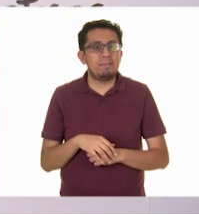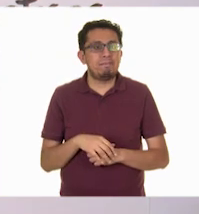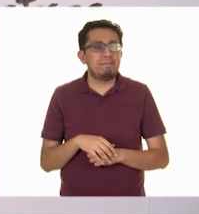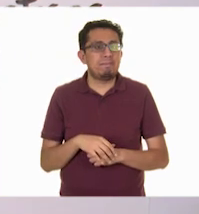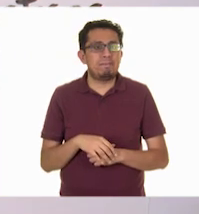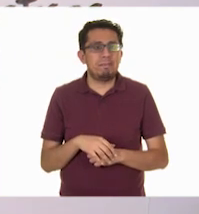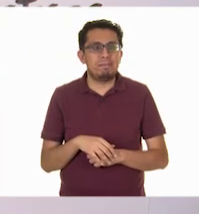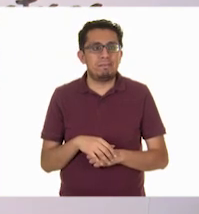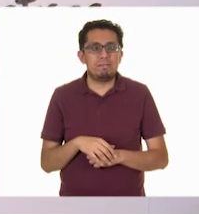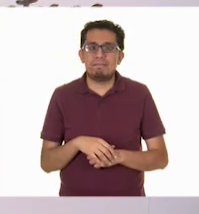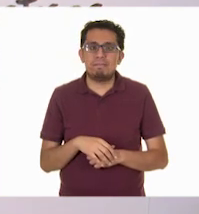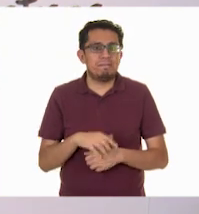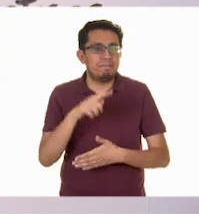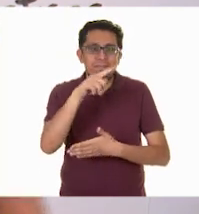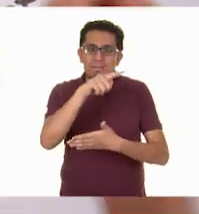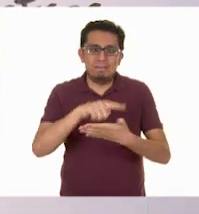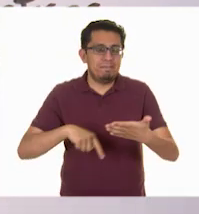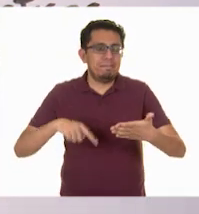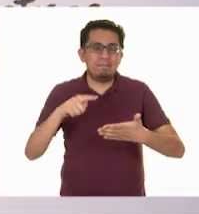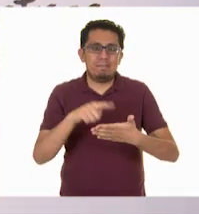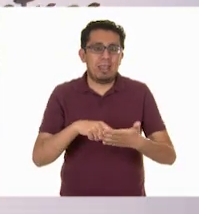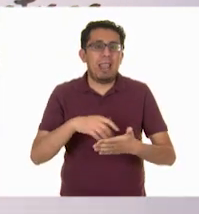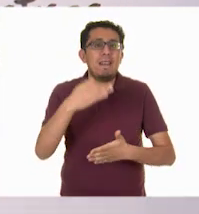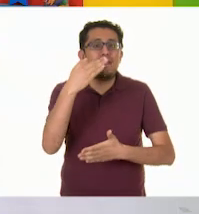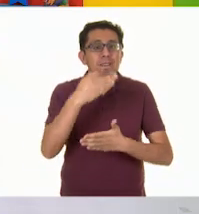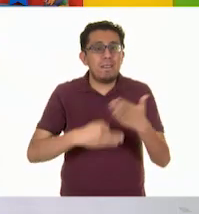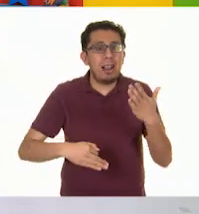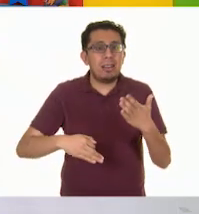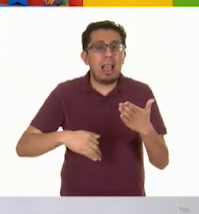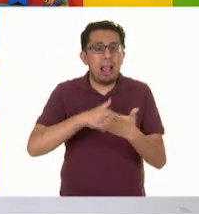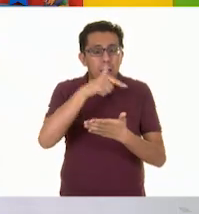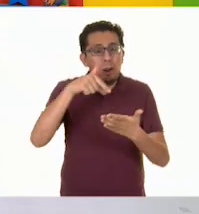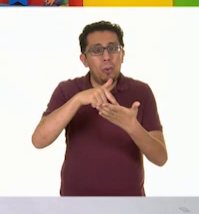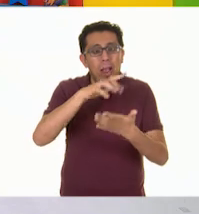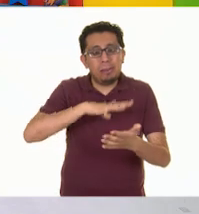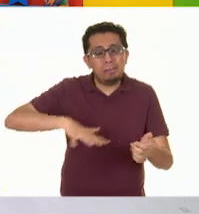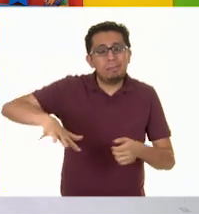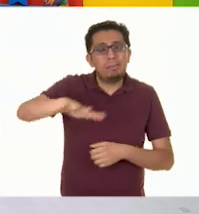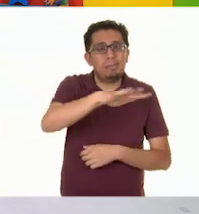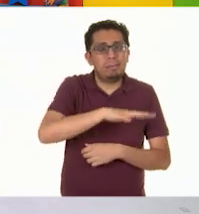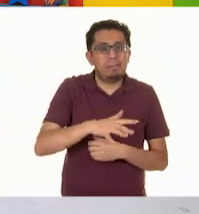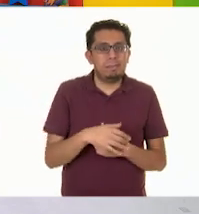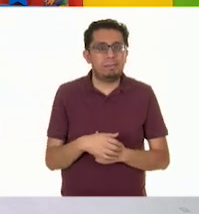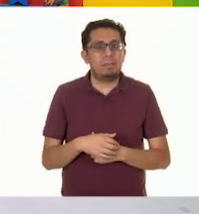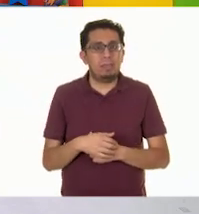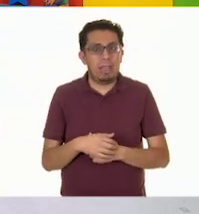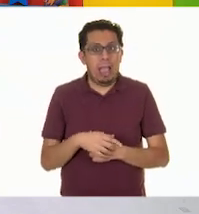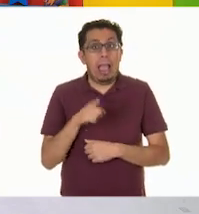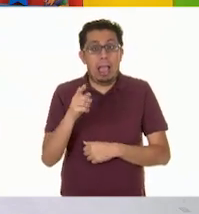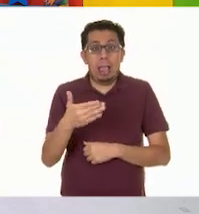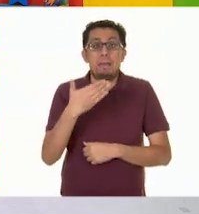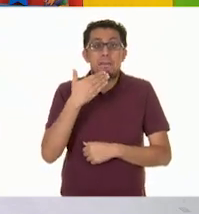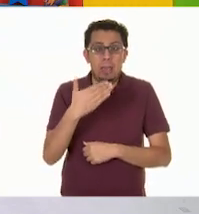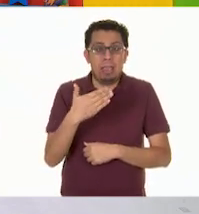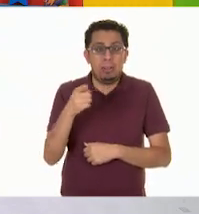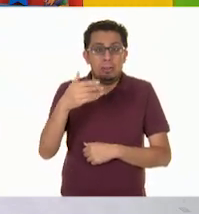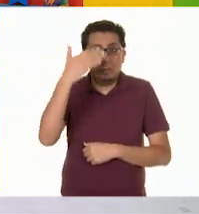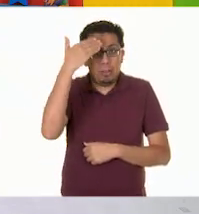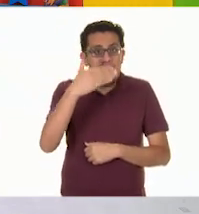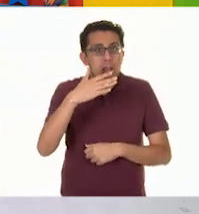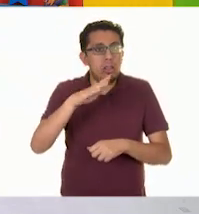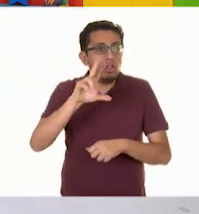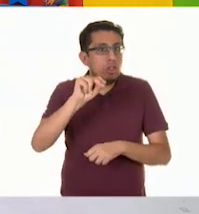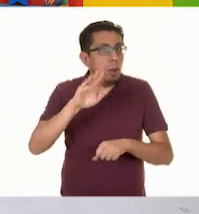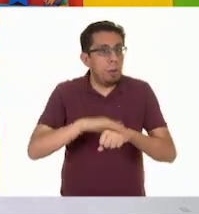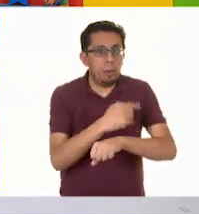Descartado. No, porque no tengo suficiente espacio. Es muy bueno que sepas por qué no. Oye, ¿y